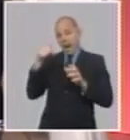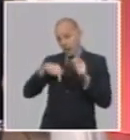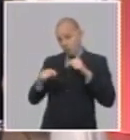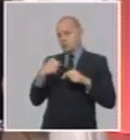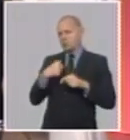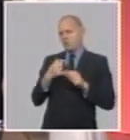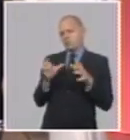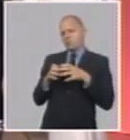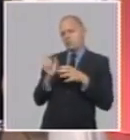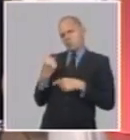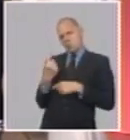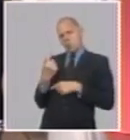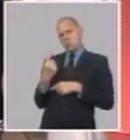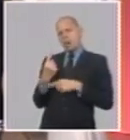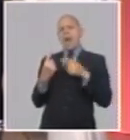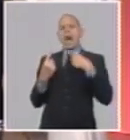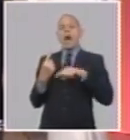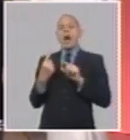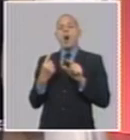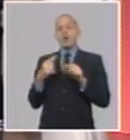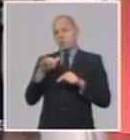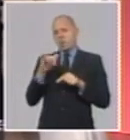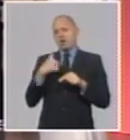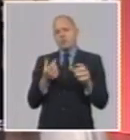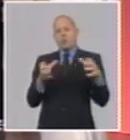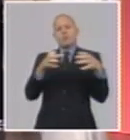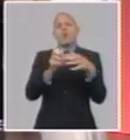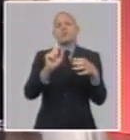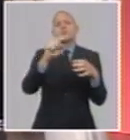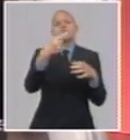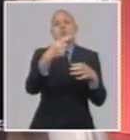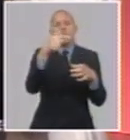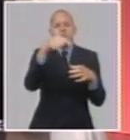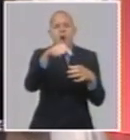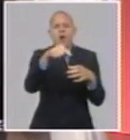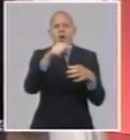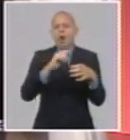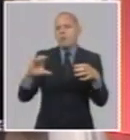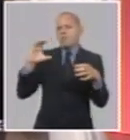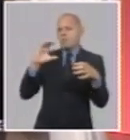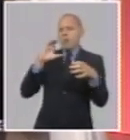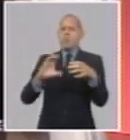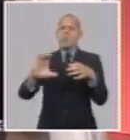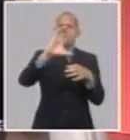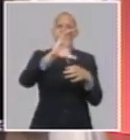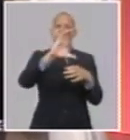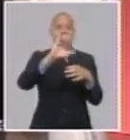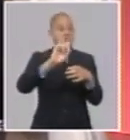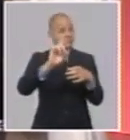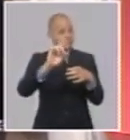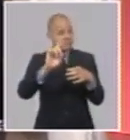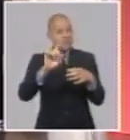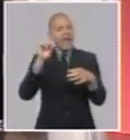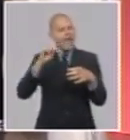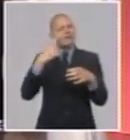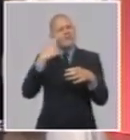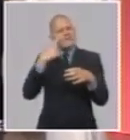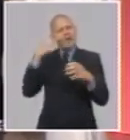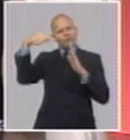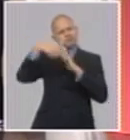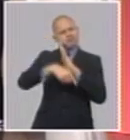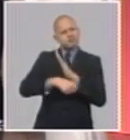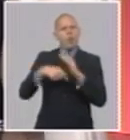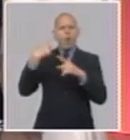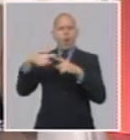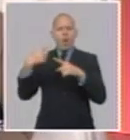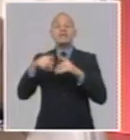intencional de los directivos a partir de la jerarquización y esto toma en cuenta la responsabilidad, la